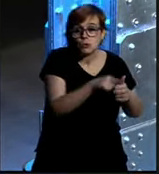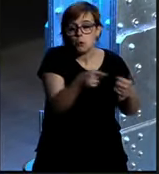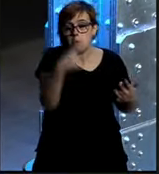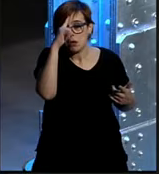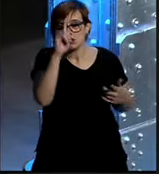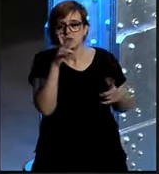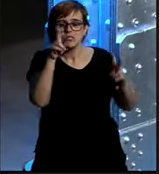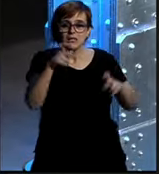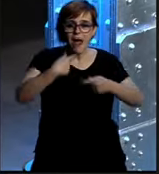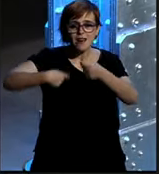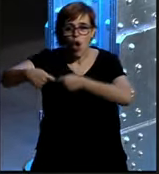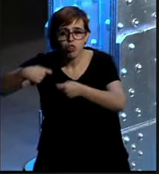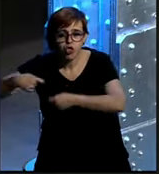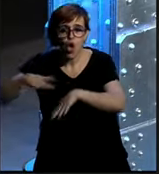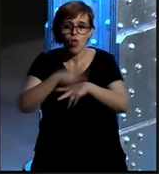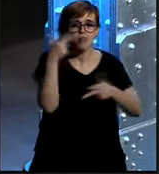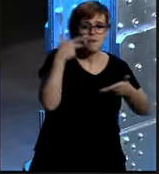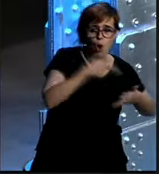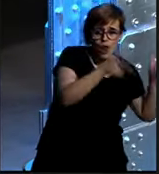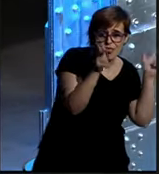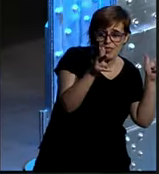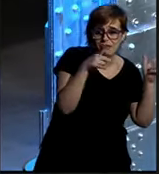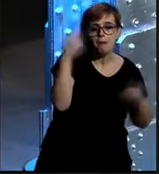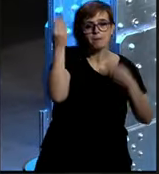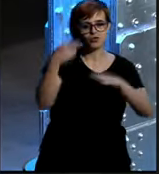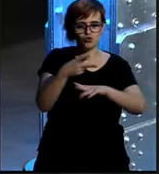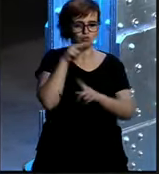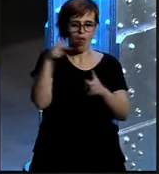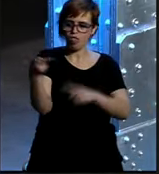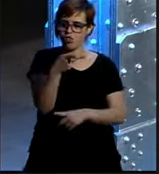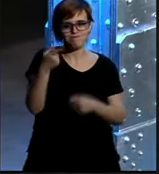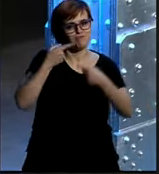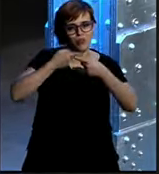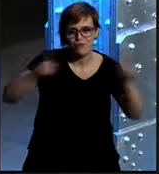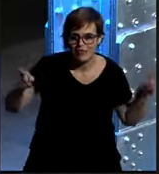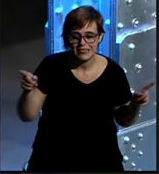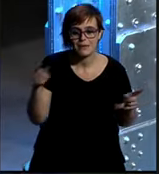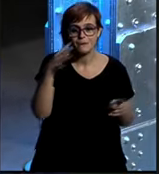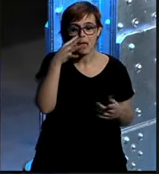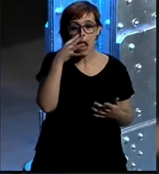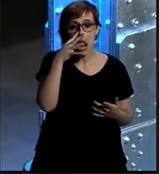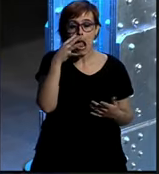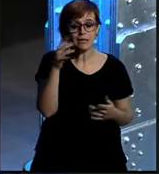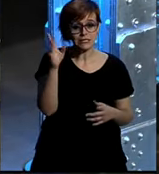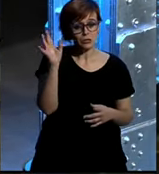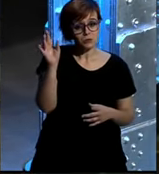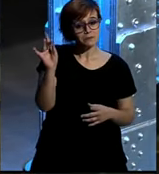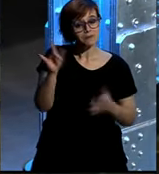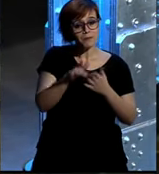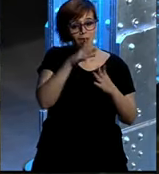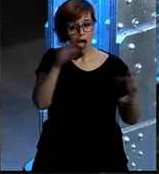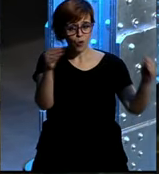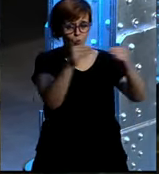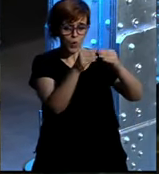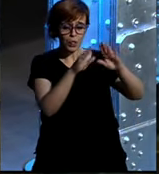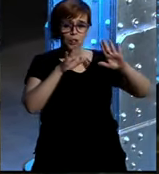una cosa es el negocio otra cosa es la democracia y son cosas yo creo que bastante diferentes es una de otra bueno yo estoy de acuerdo también